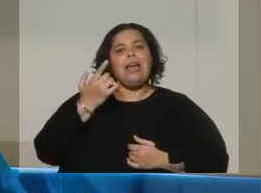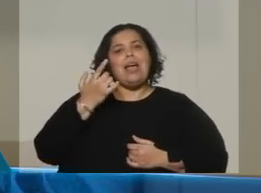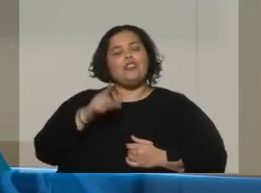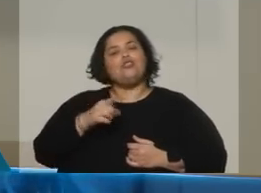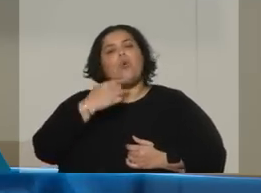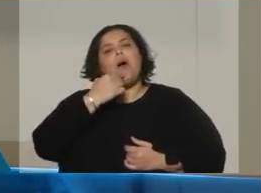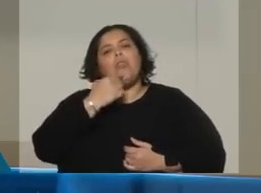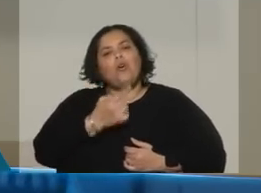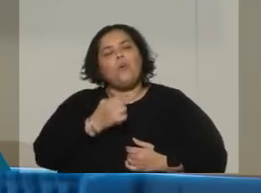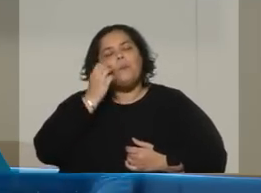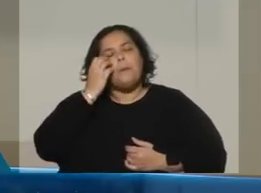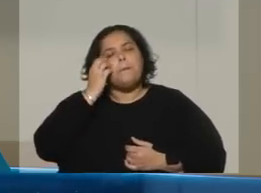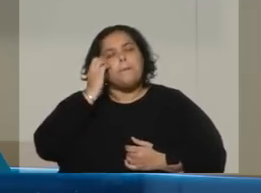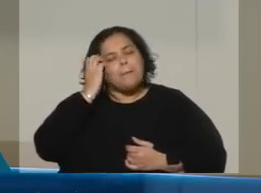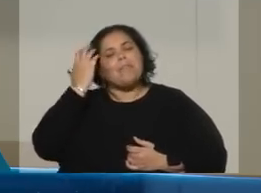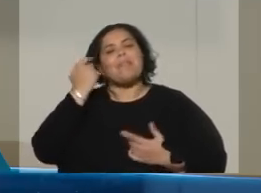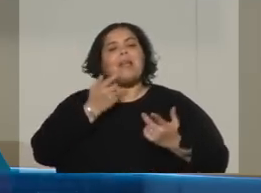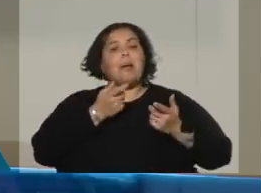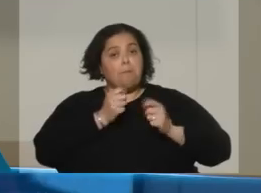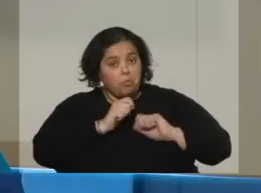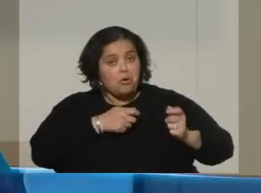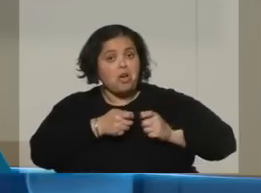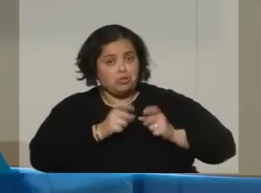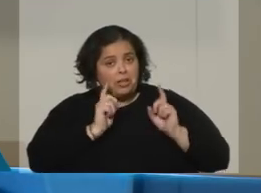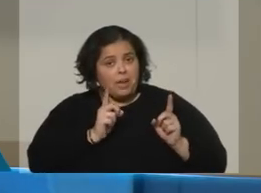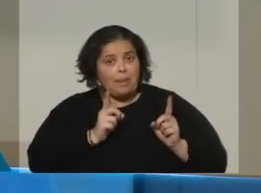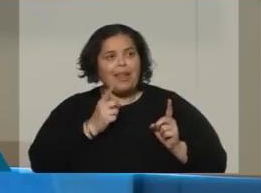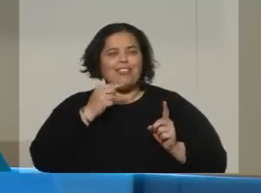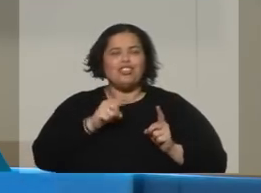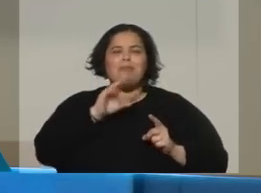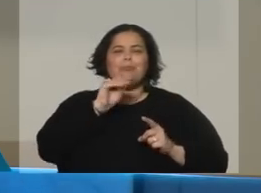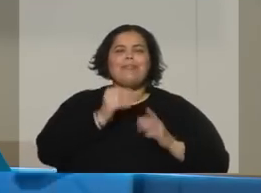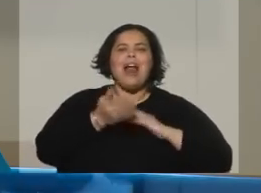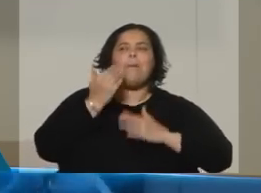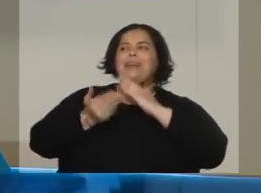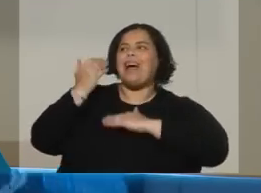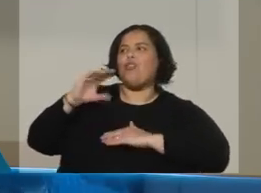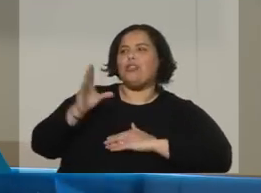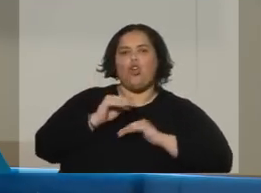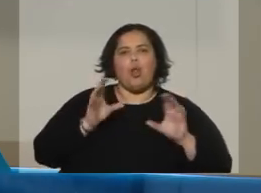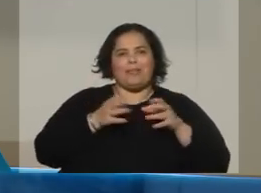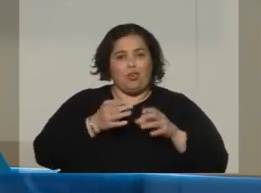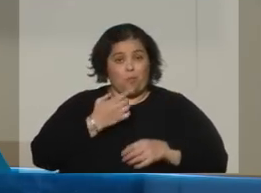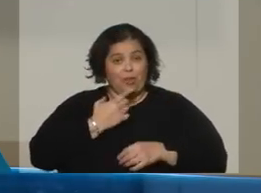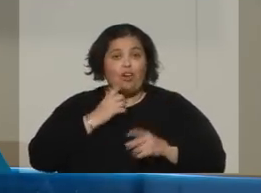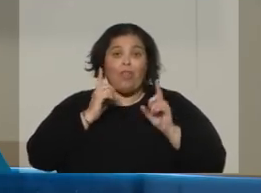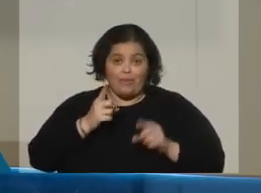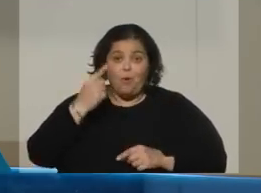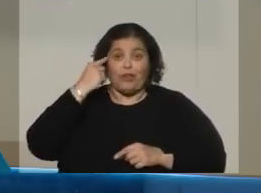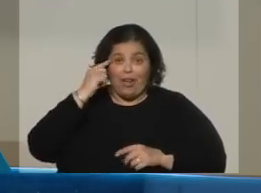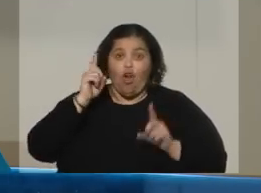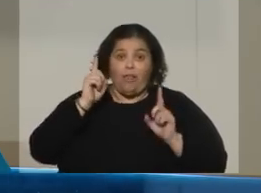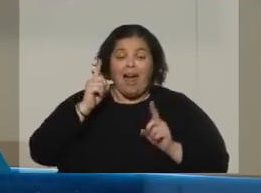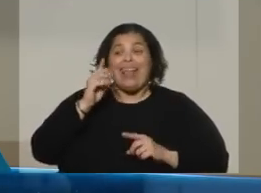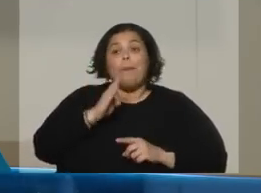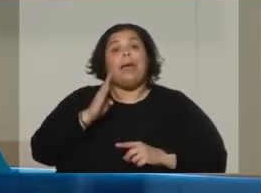apropiado han negociado. Y si nos vamos a referir al pasado de todos los partidos, hay que recordar que el PP es